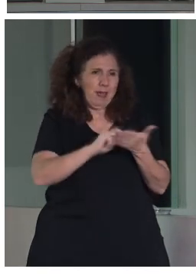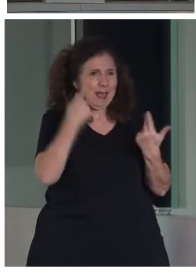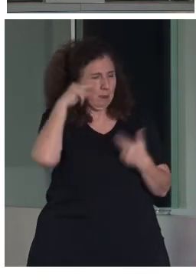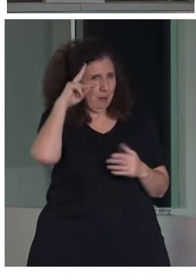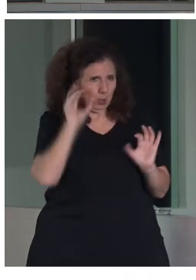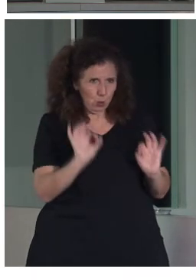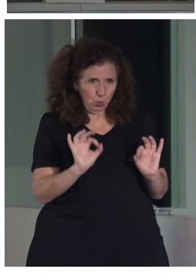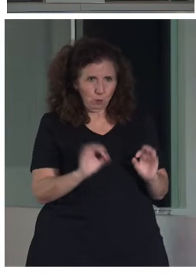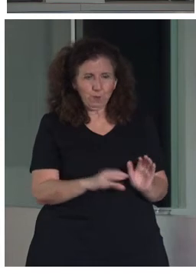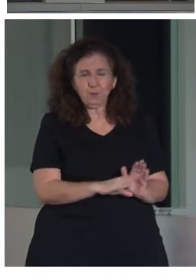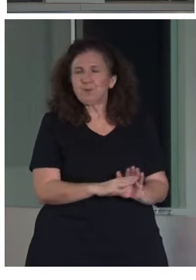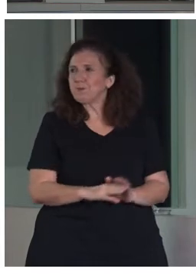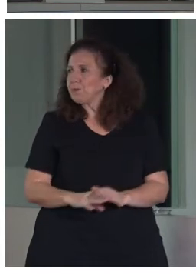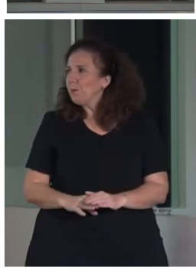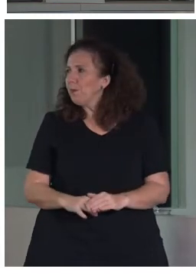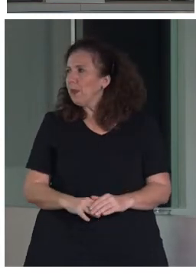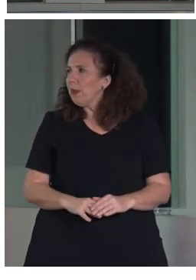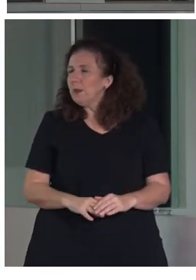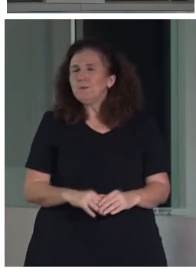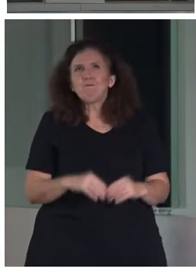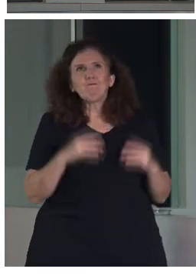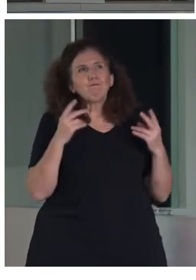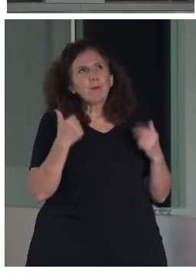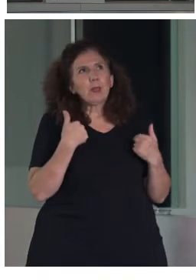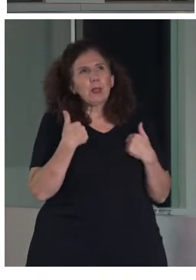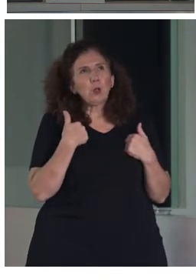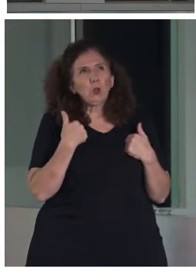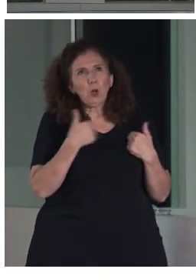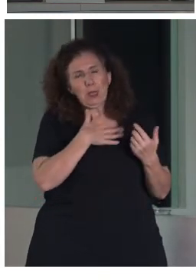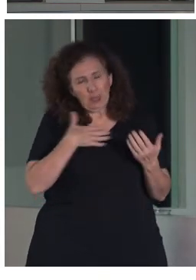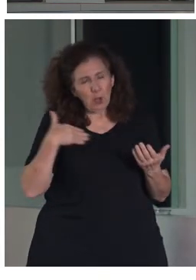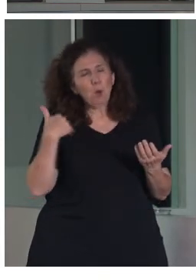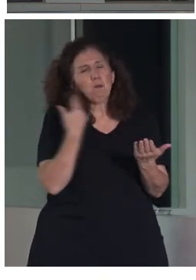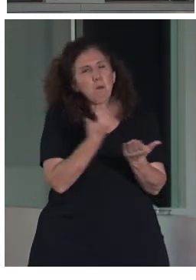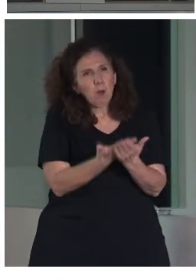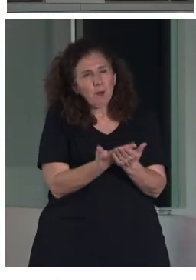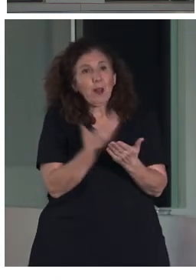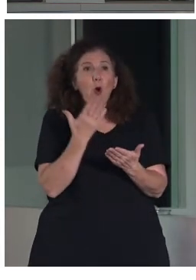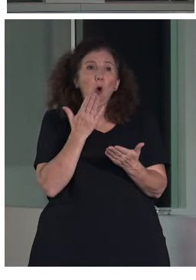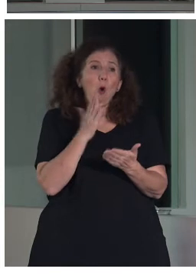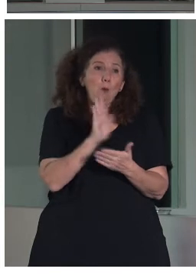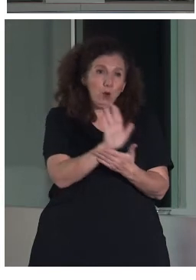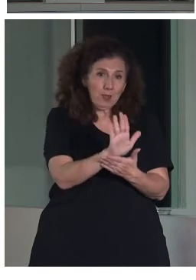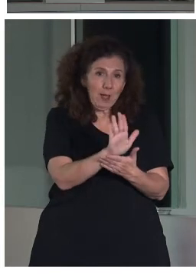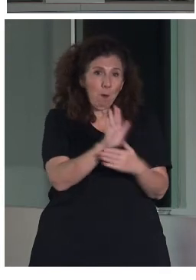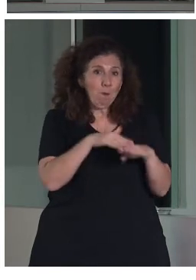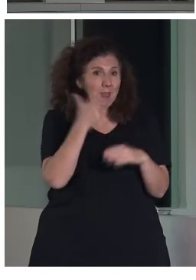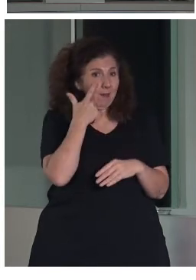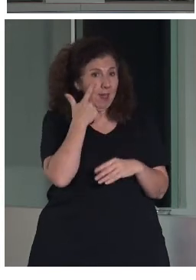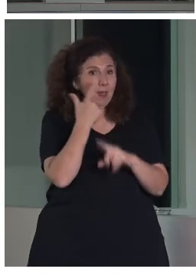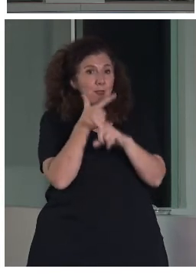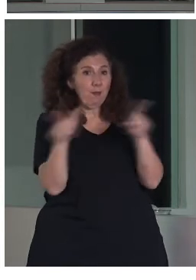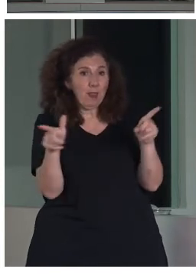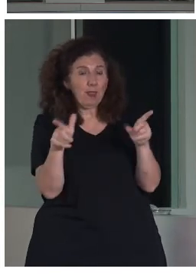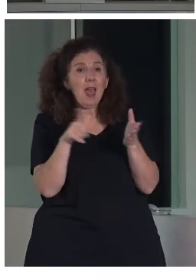Y esta es la cuestión que quería proponeros, digamos, que quería mostraros para que veáis la diferencia. Lectura